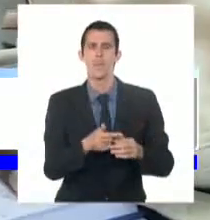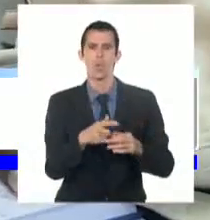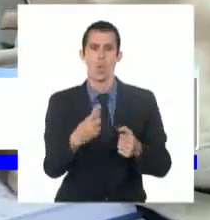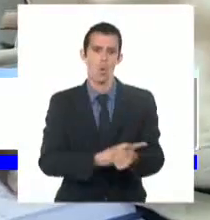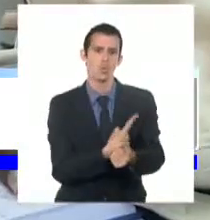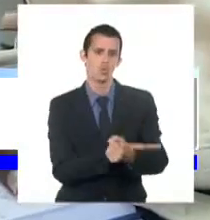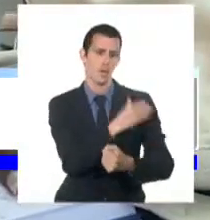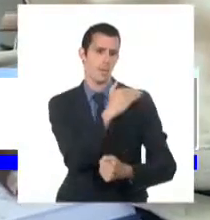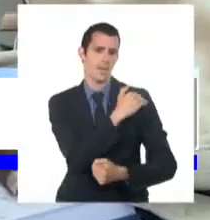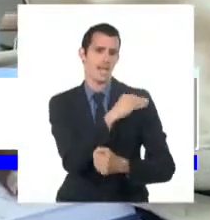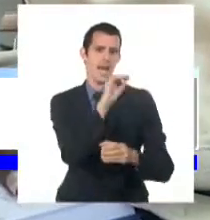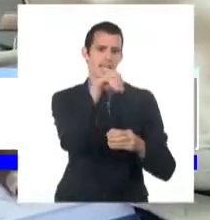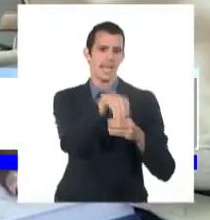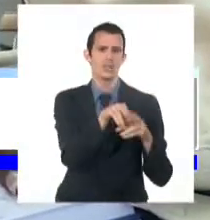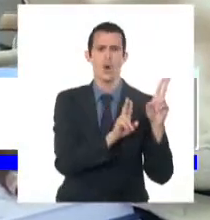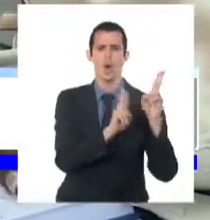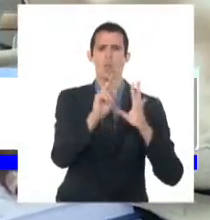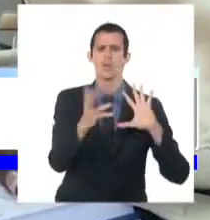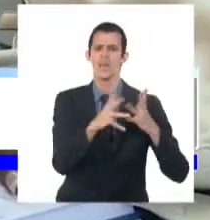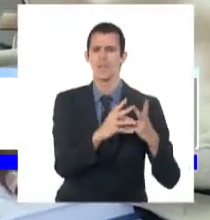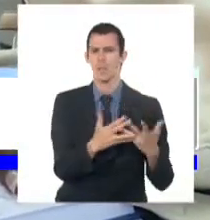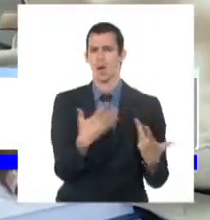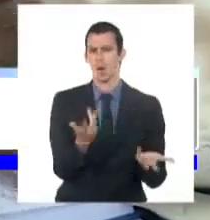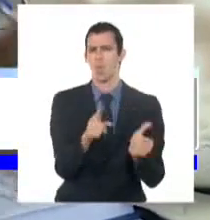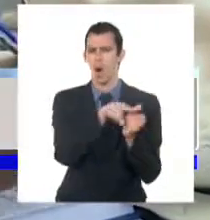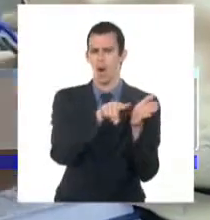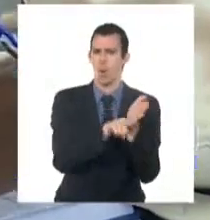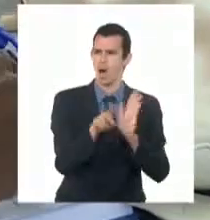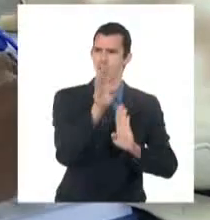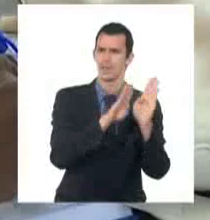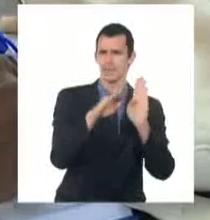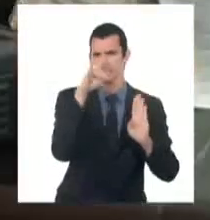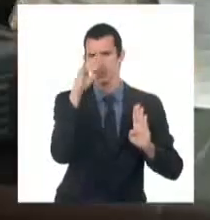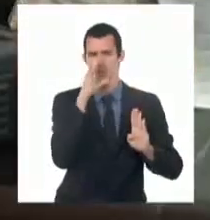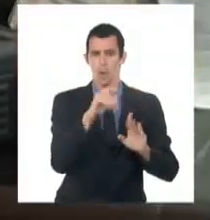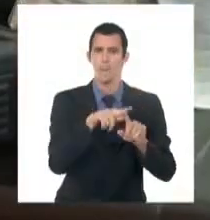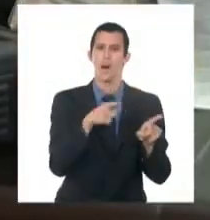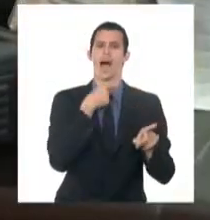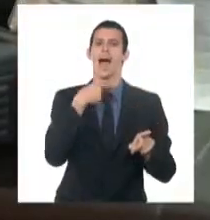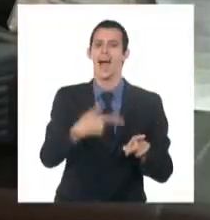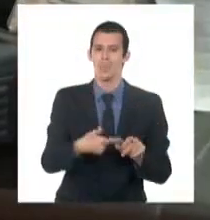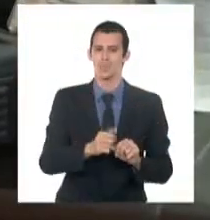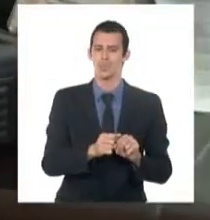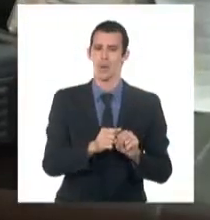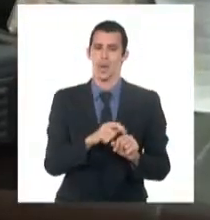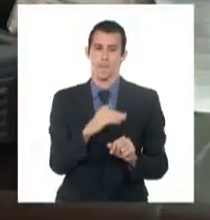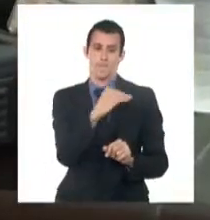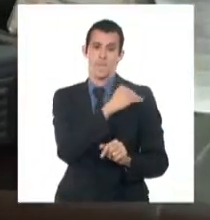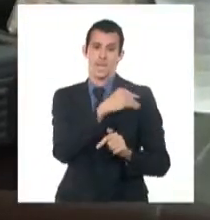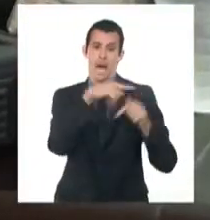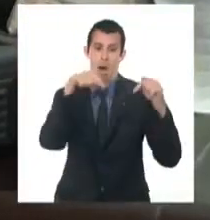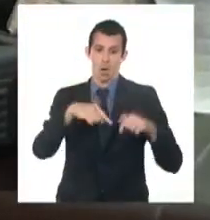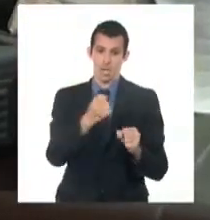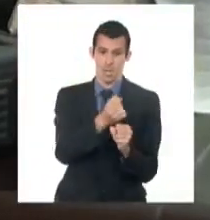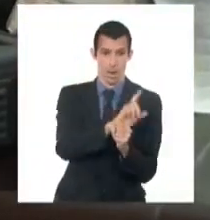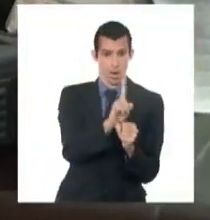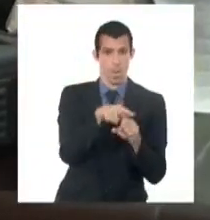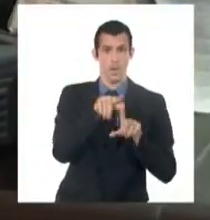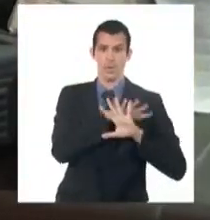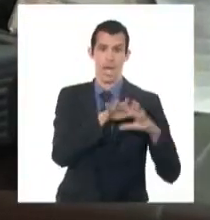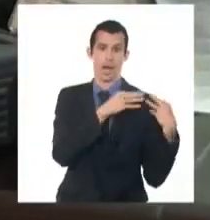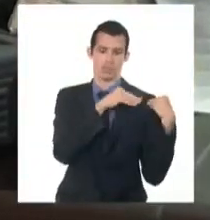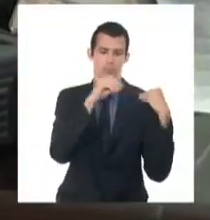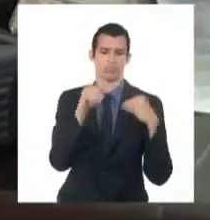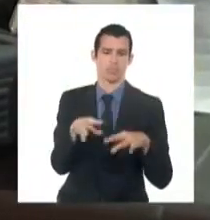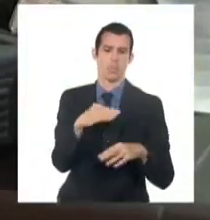ley a las personas que sin ser militares ostentan la condición de combatientes, como por ejemplo los guardabosques, y regula